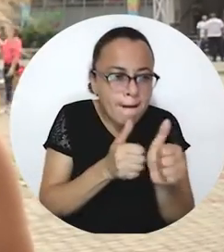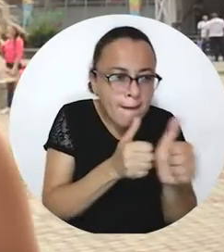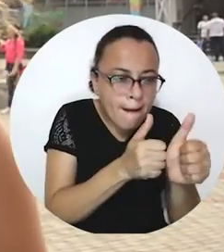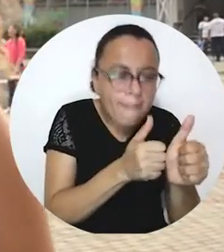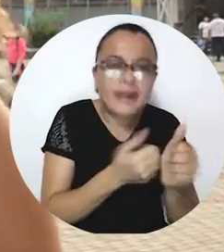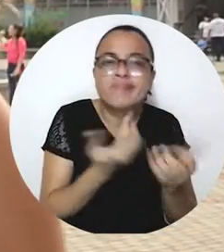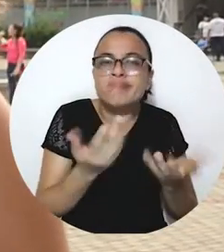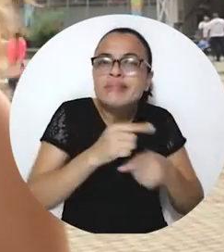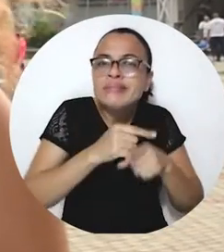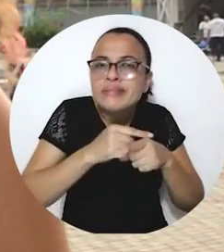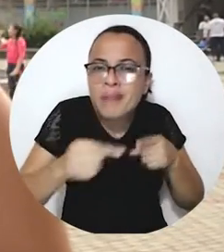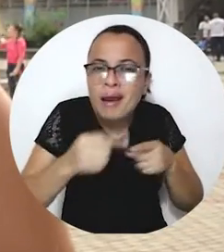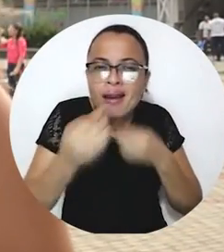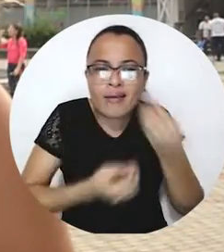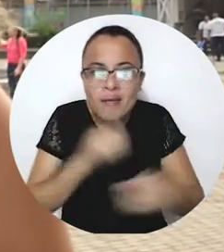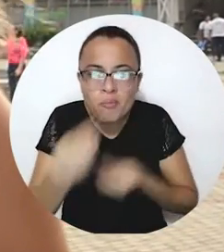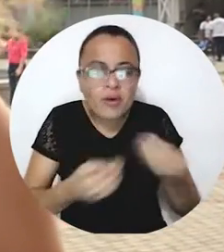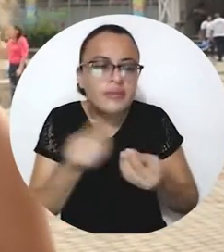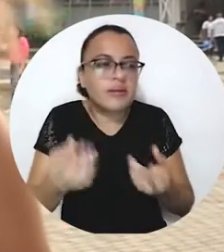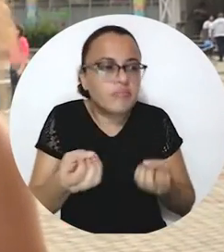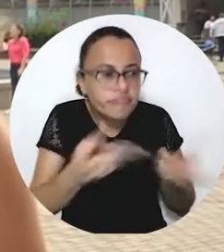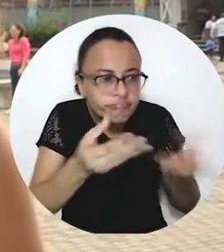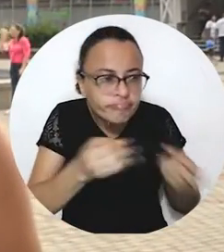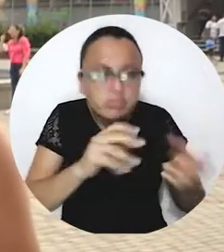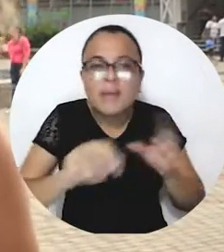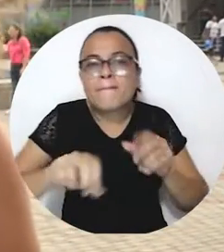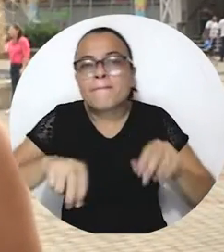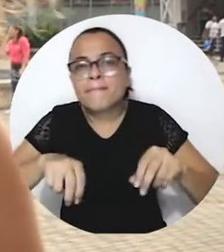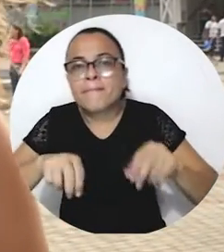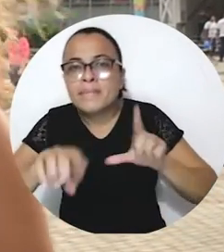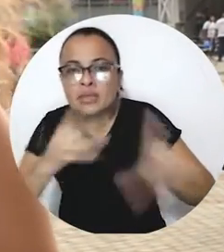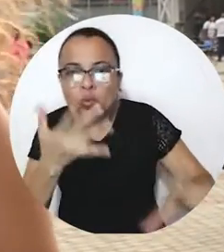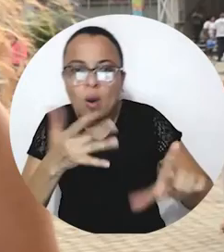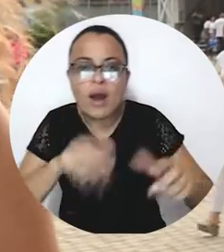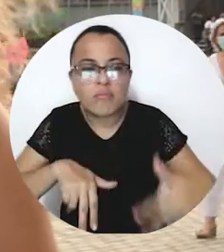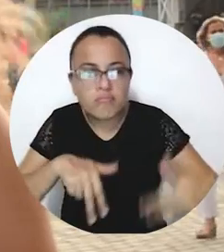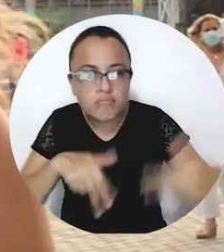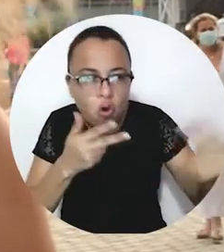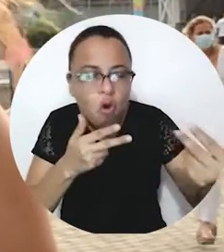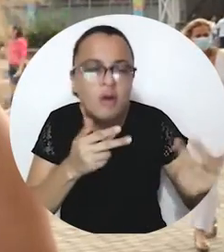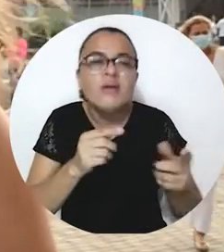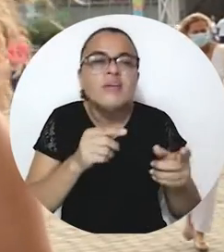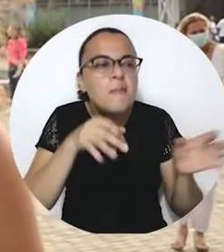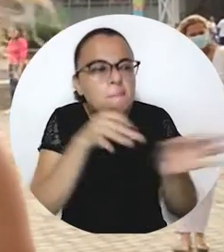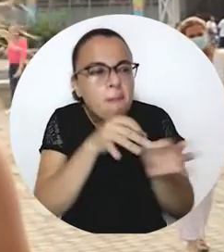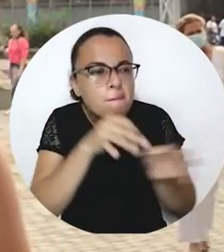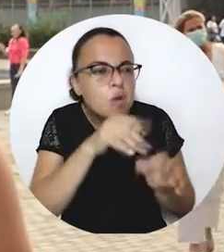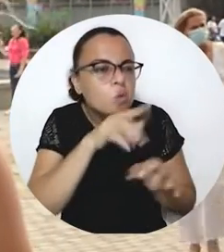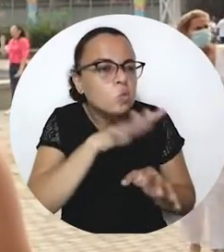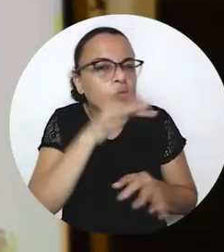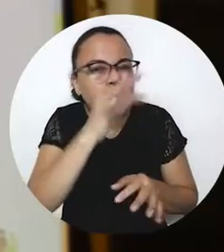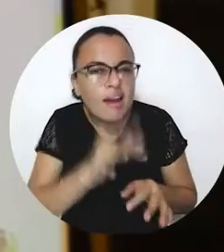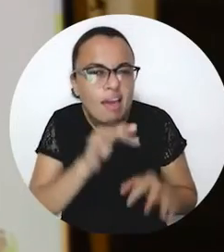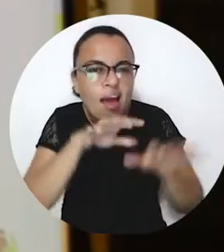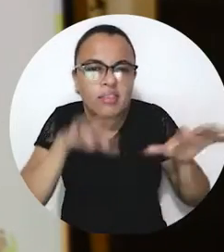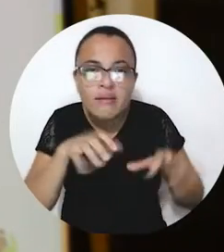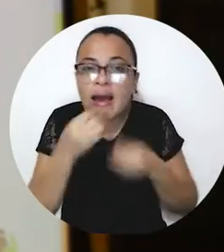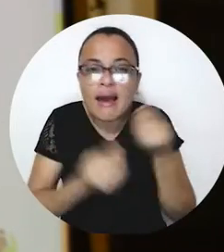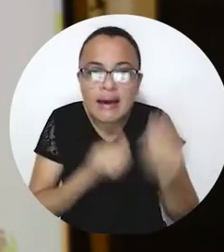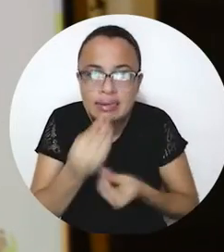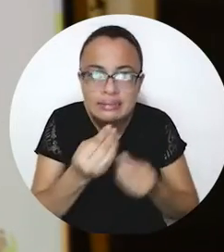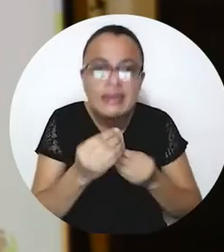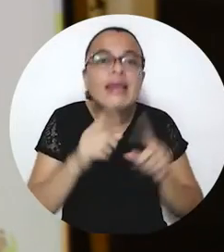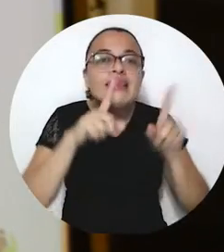en el transcurso de esa semana vamos a hacer pues intervenciones virtuales donde les vamos a indicar pues